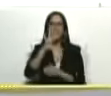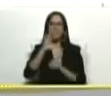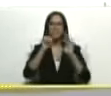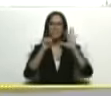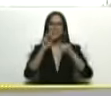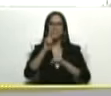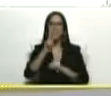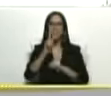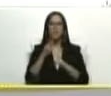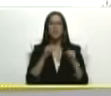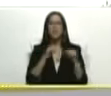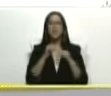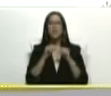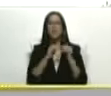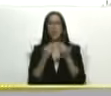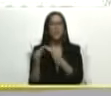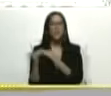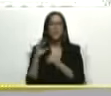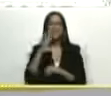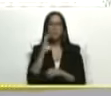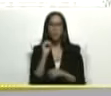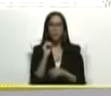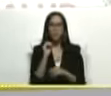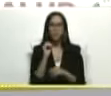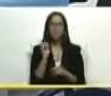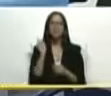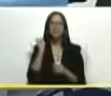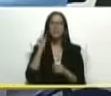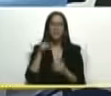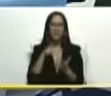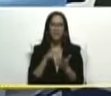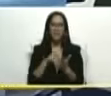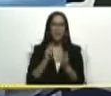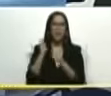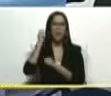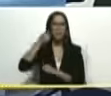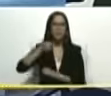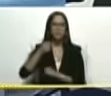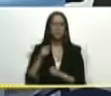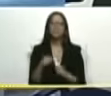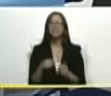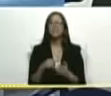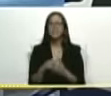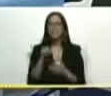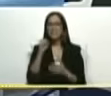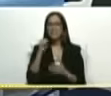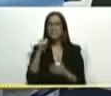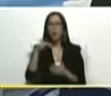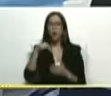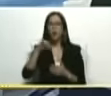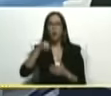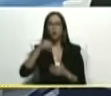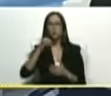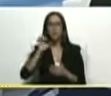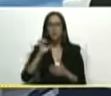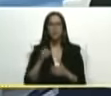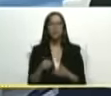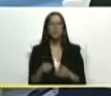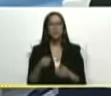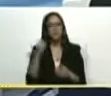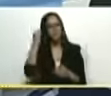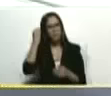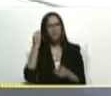y comunidades cincuenta pero aquí también viene gente de la pastora ¿verdad Carmen? gente de San José a mí me gustaría que la autoridad única nos